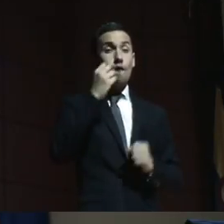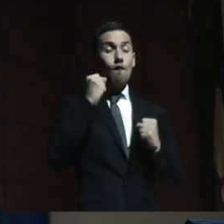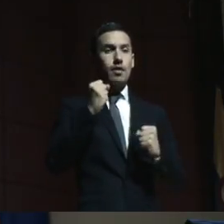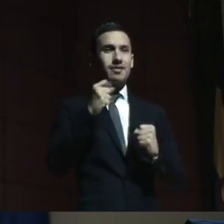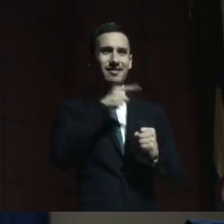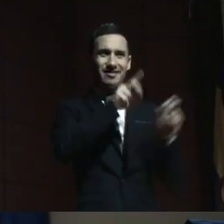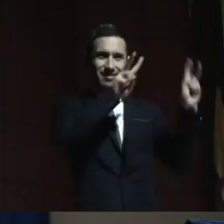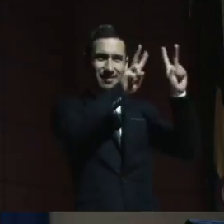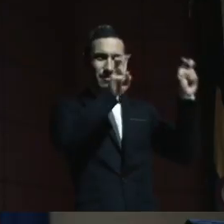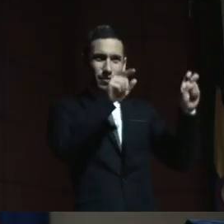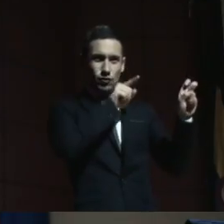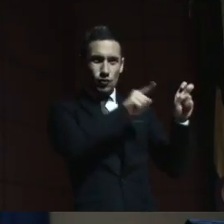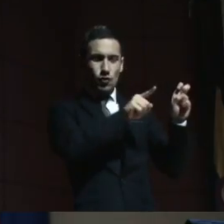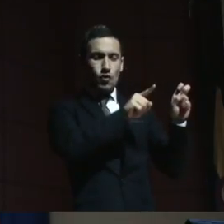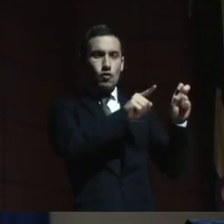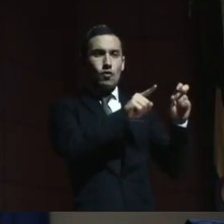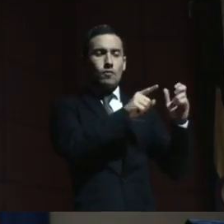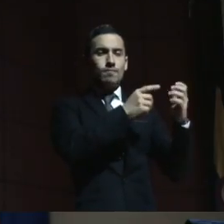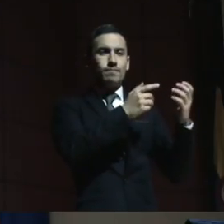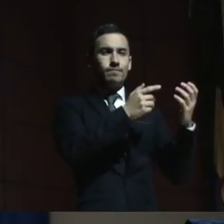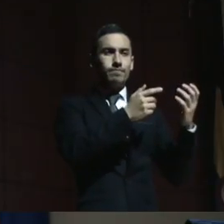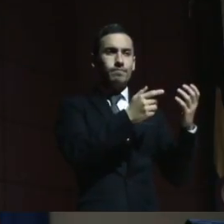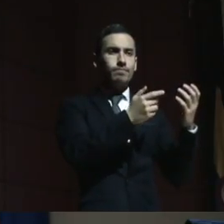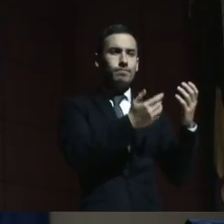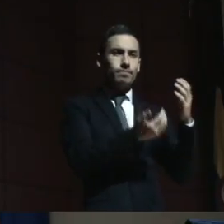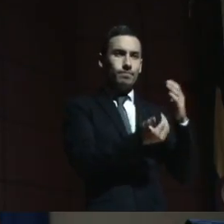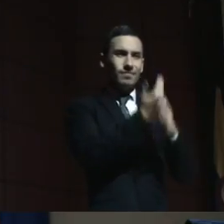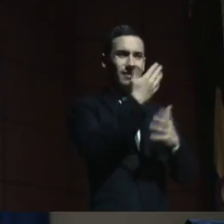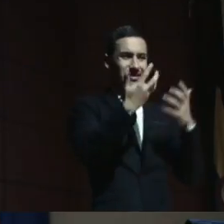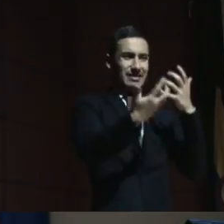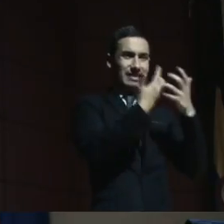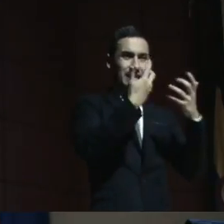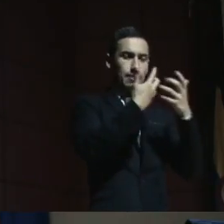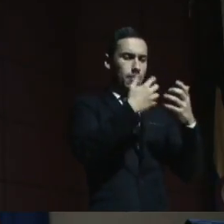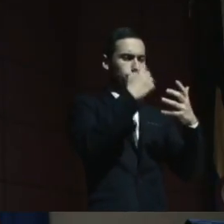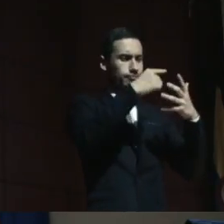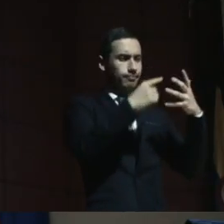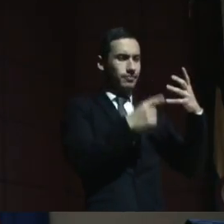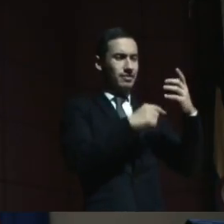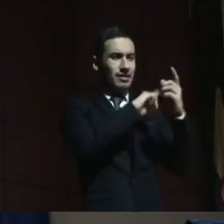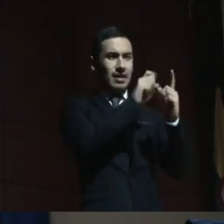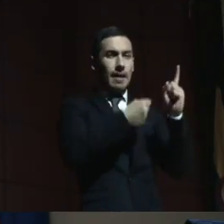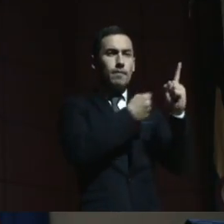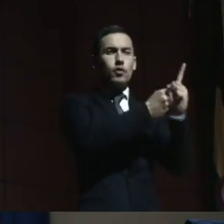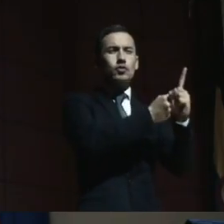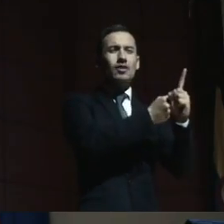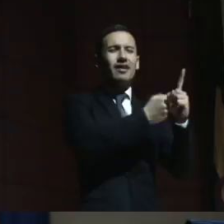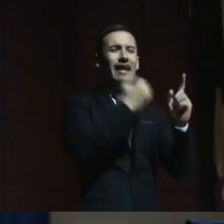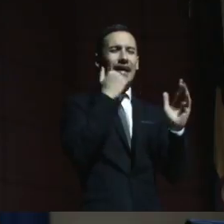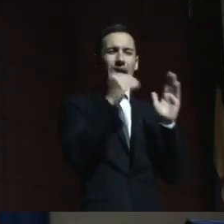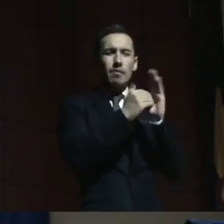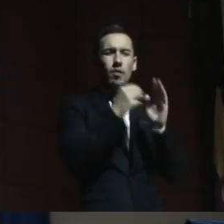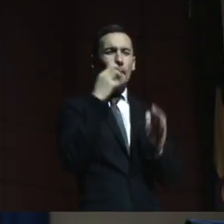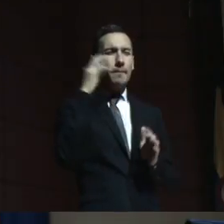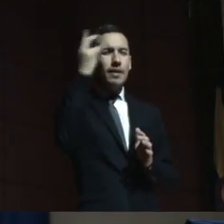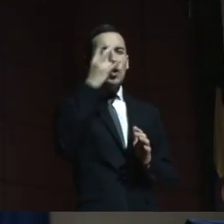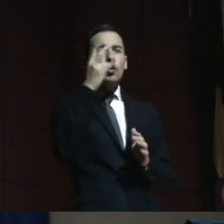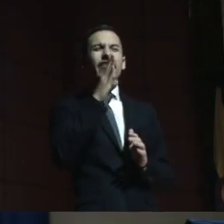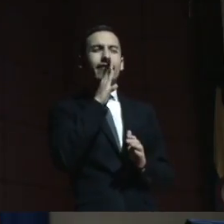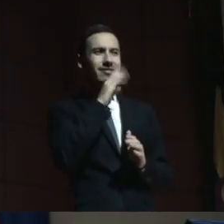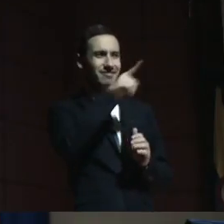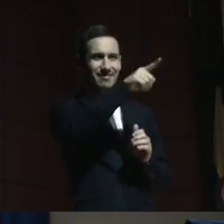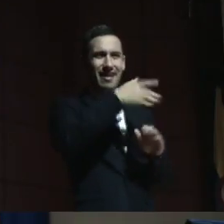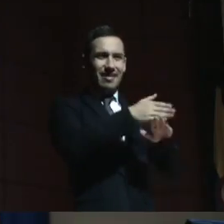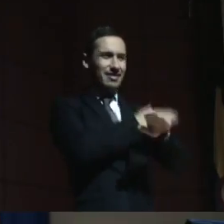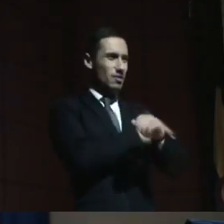hizo en este tema de generar un sistema de apoyos fue lo que presentó la unidad de víctimas, y nosotros seguimos